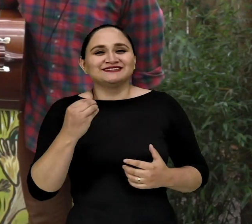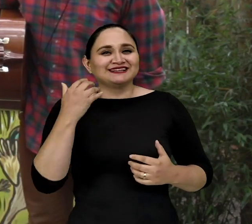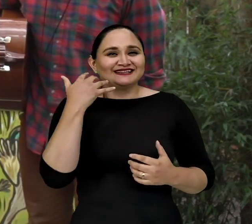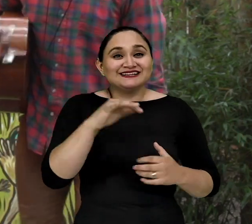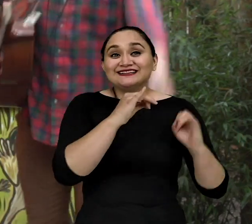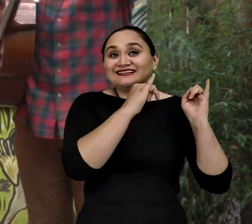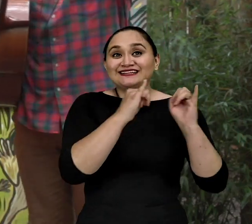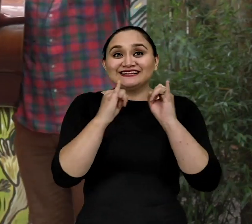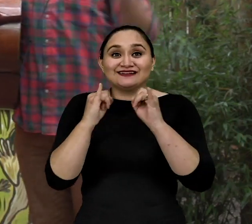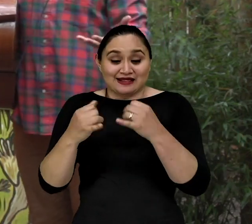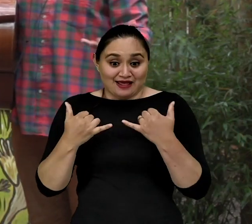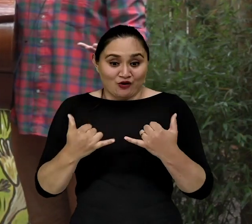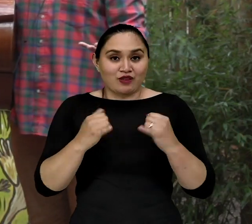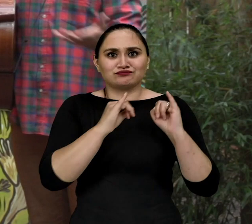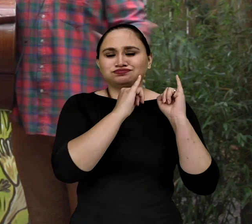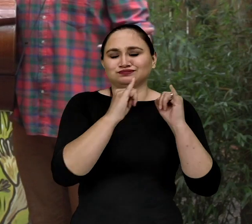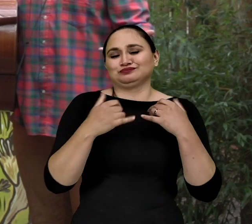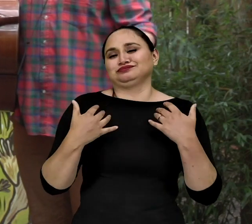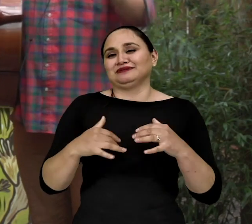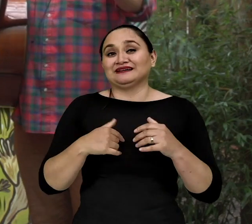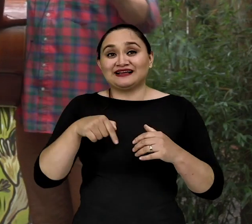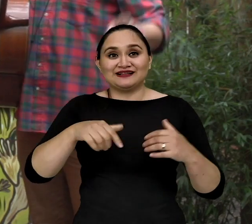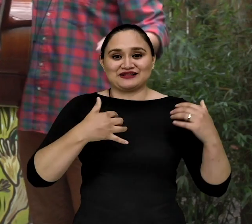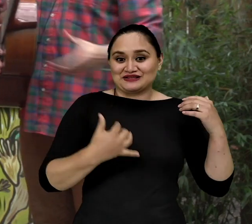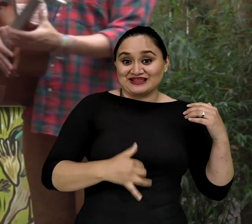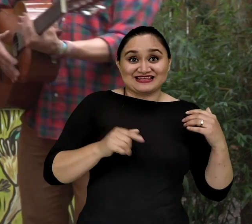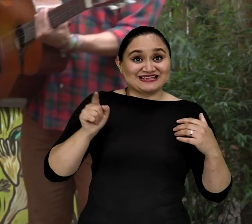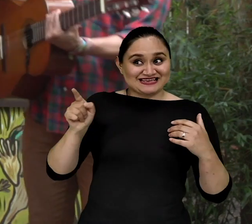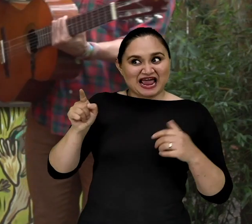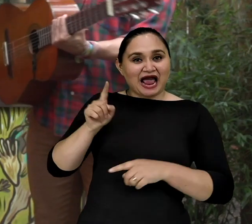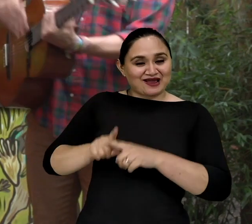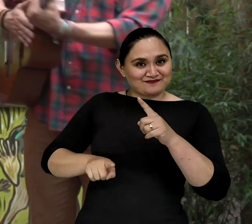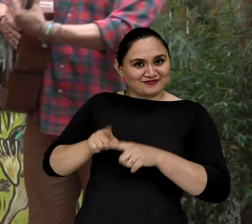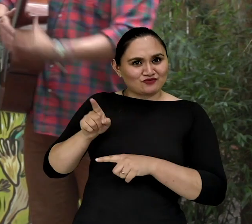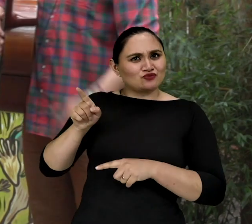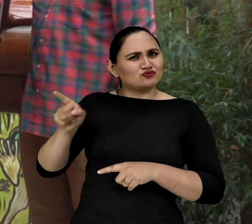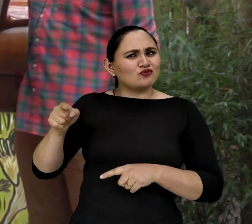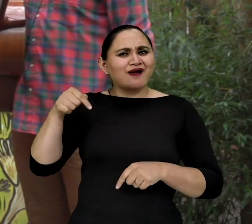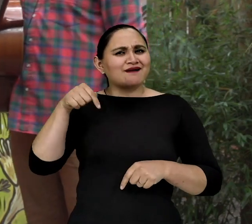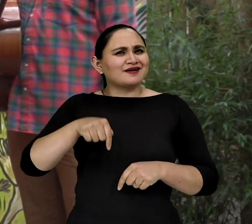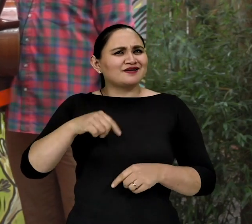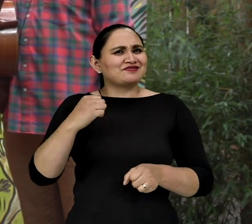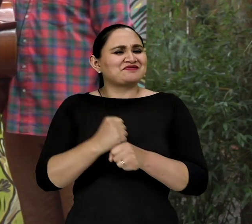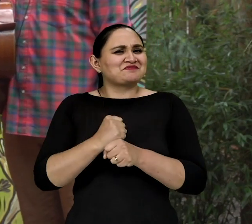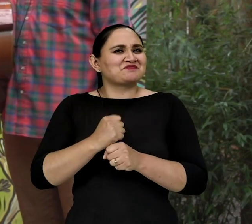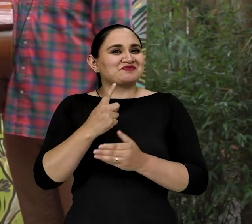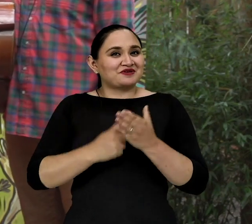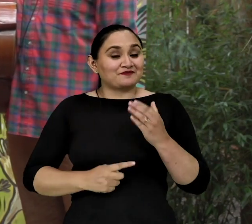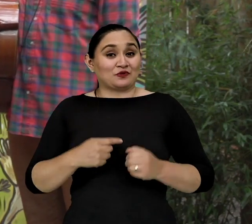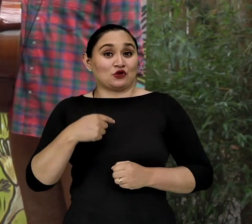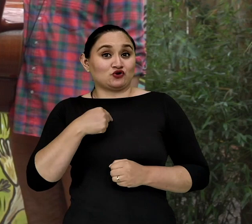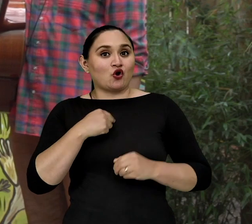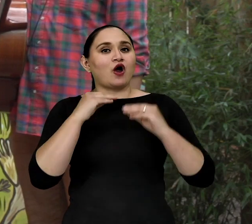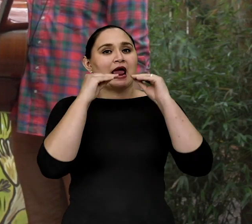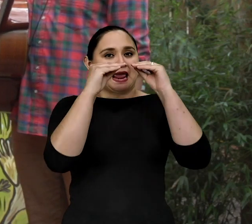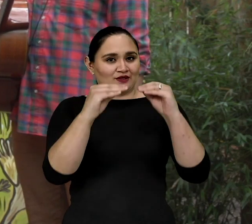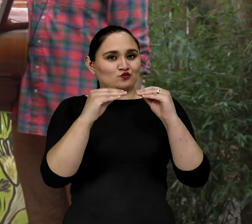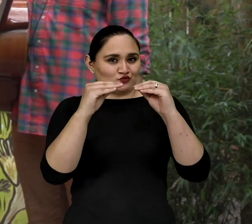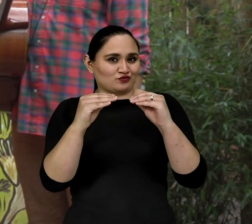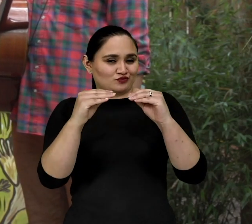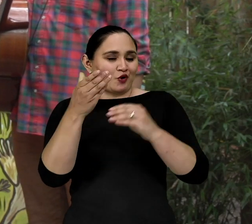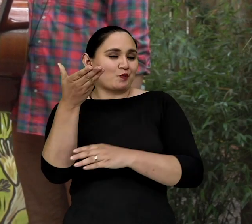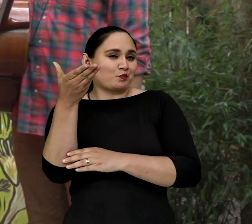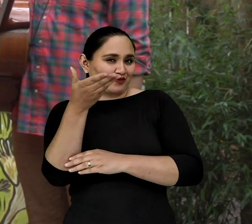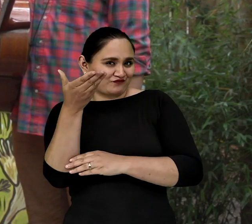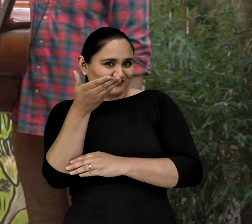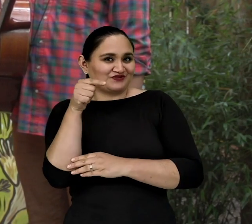¡Qué divertido! Como el día de hoy fue muy divertido Esta canción es de mi amigo Anderson Anderson, ¿qué haces tú aquí en el zoológico? Yo soy educador